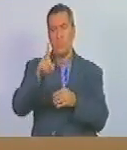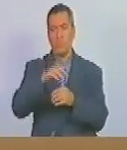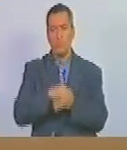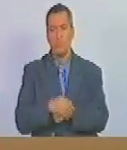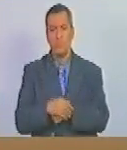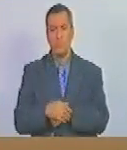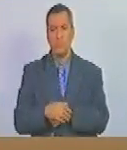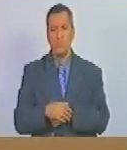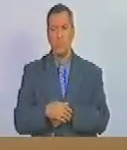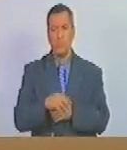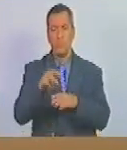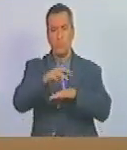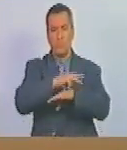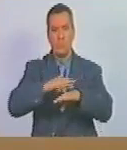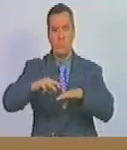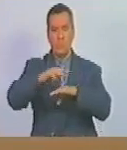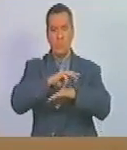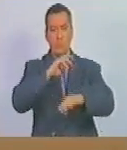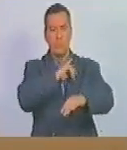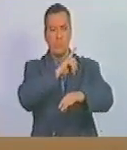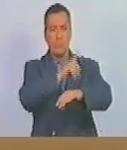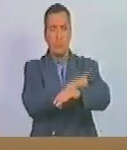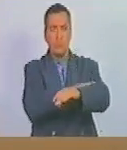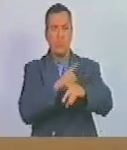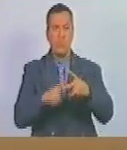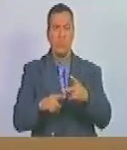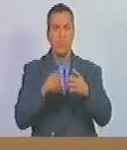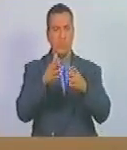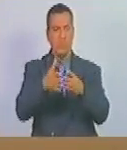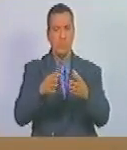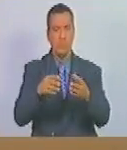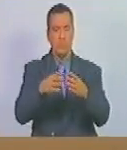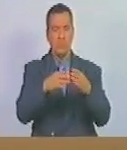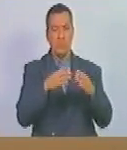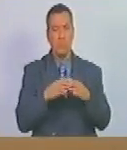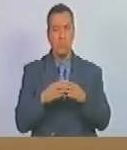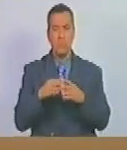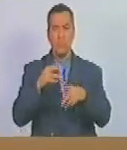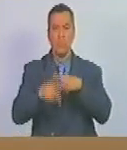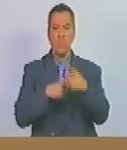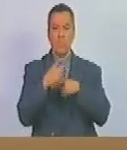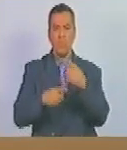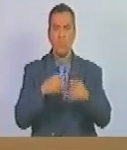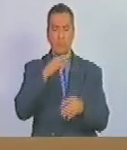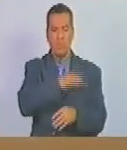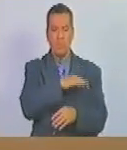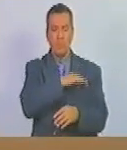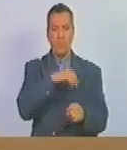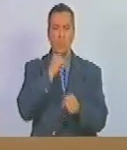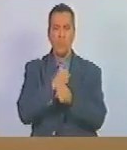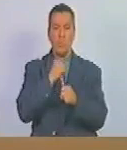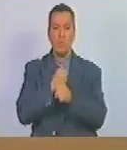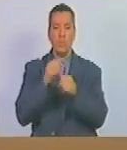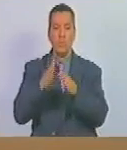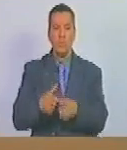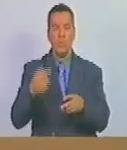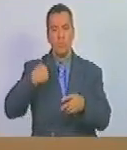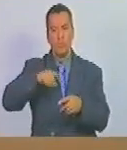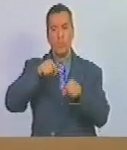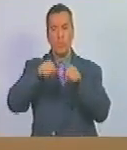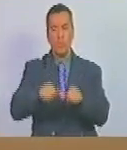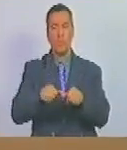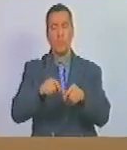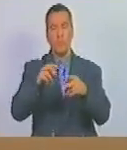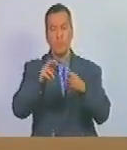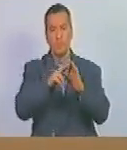el ministerio del poder popular con competencia en materia de proceso social de trabajo deberá mantener un